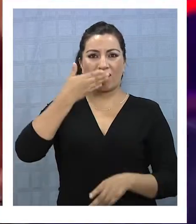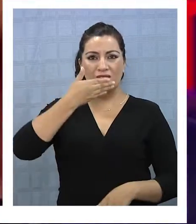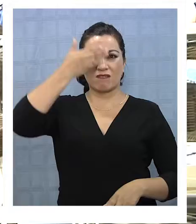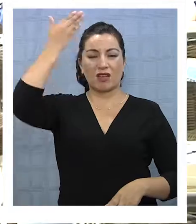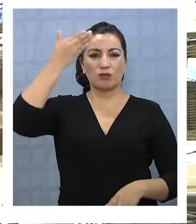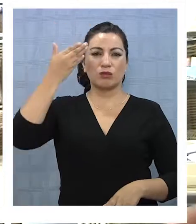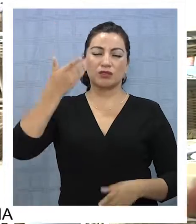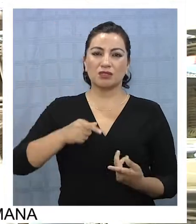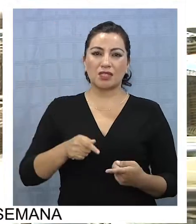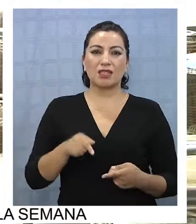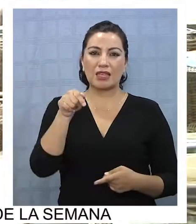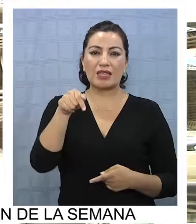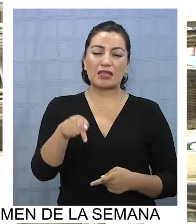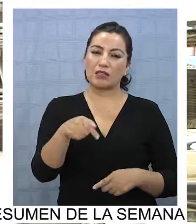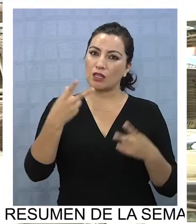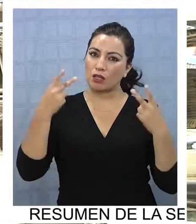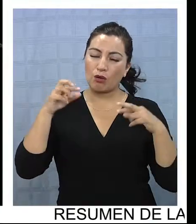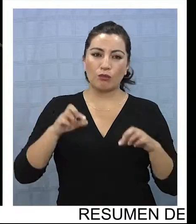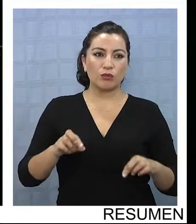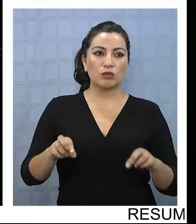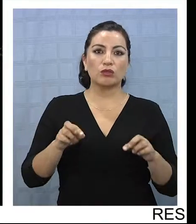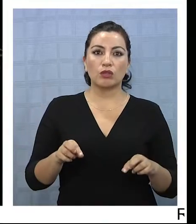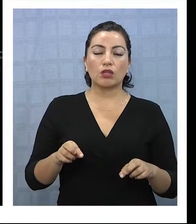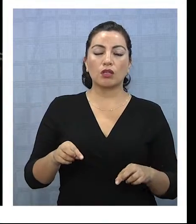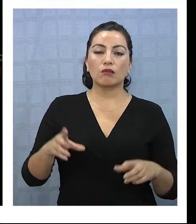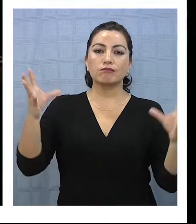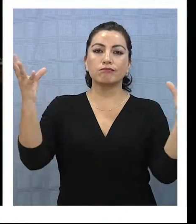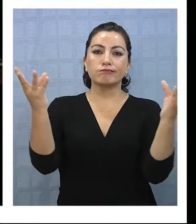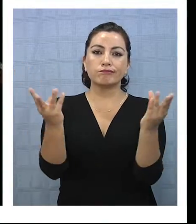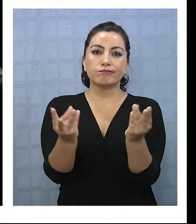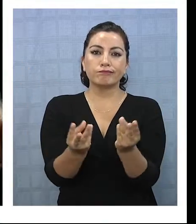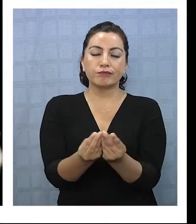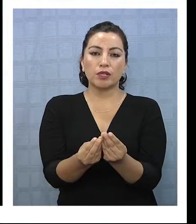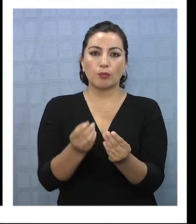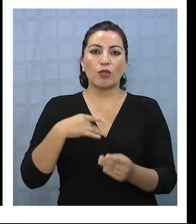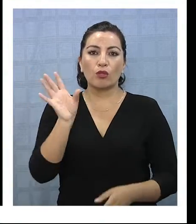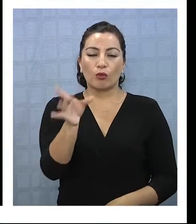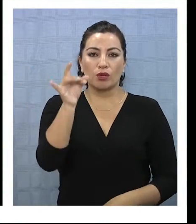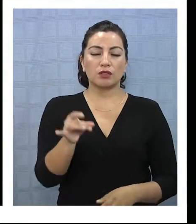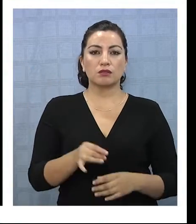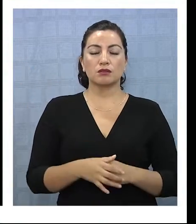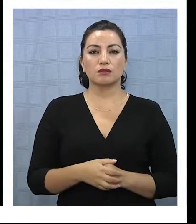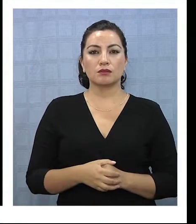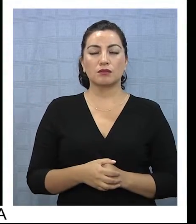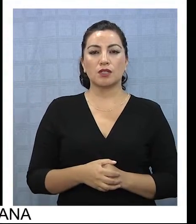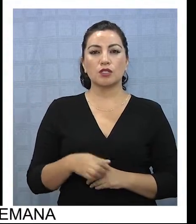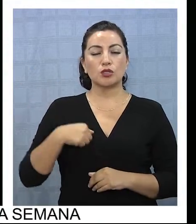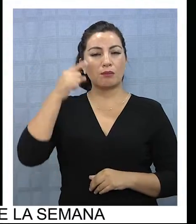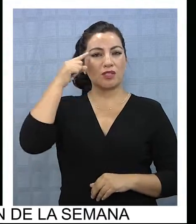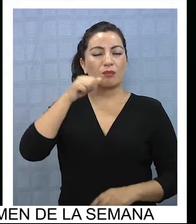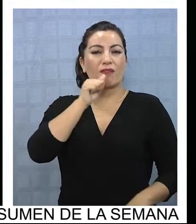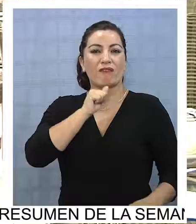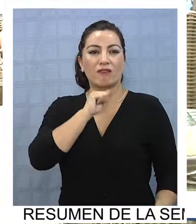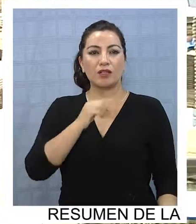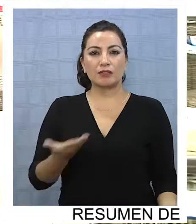musicales y especialmente en esta ocasión se notó esa ausencia. Ahora, me hace falta quizá